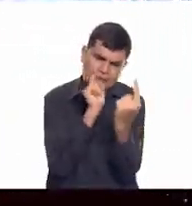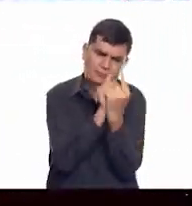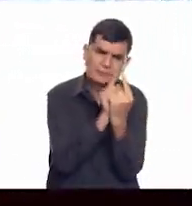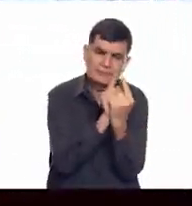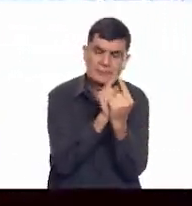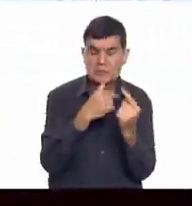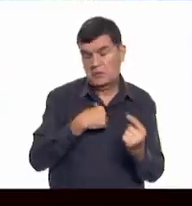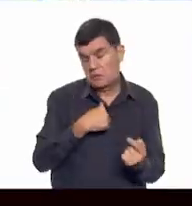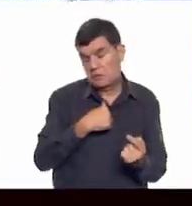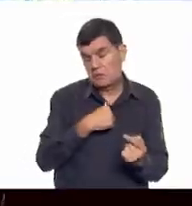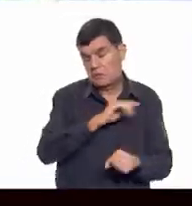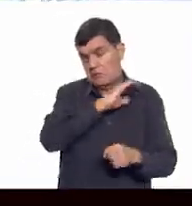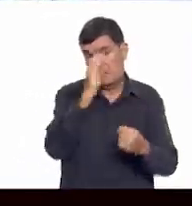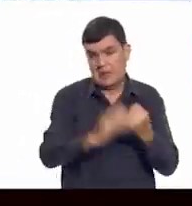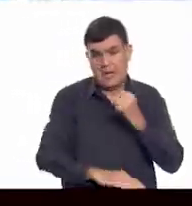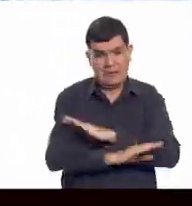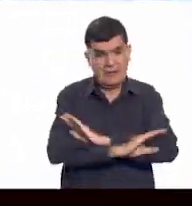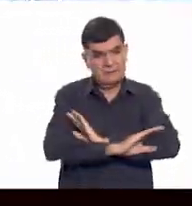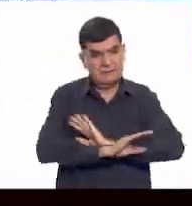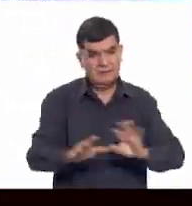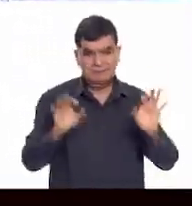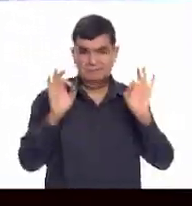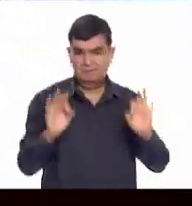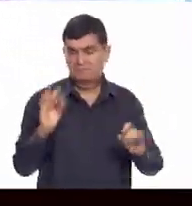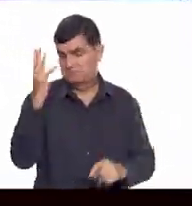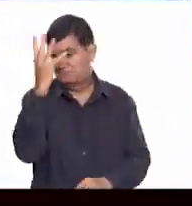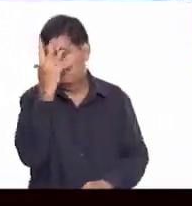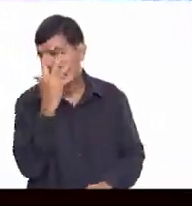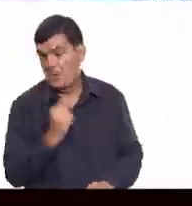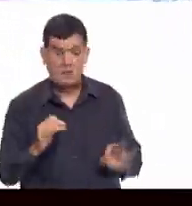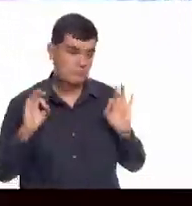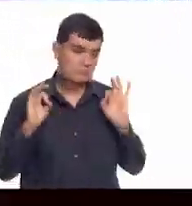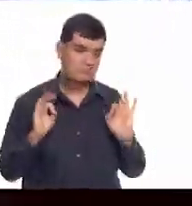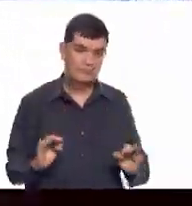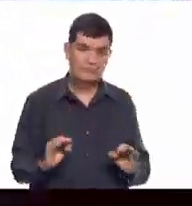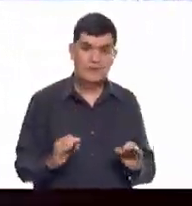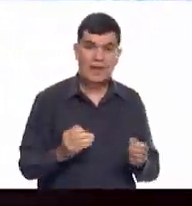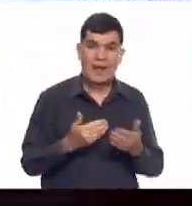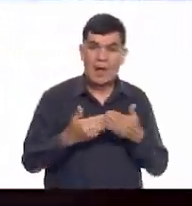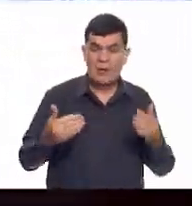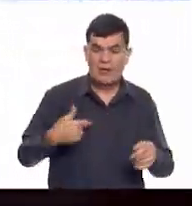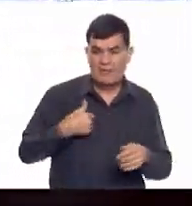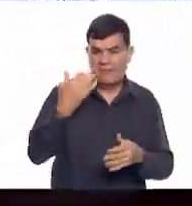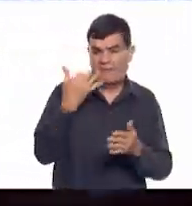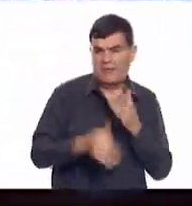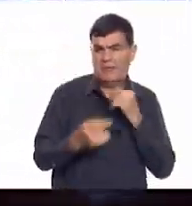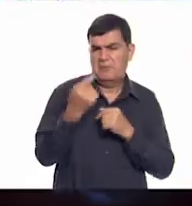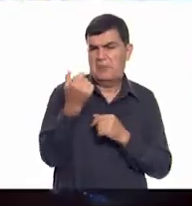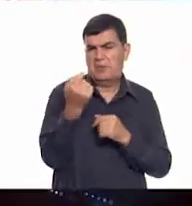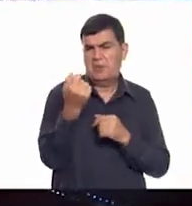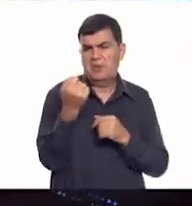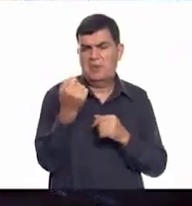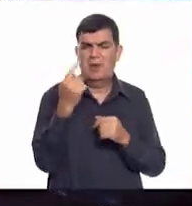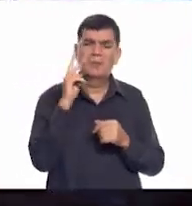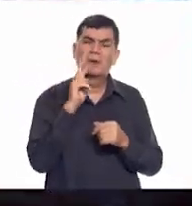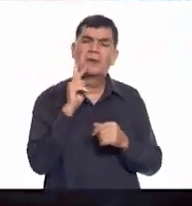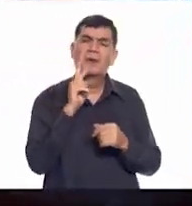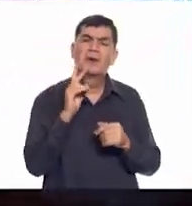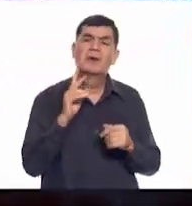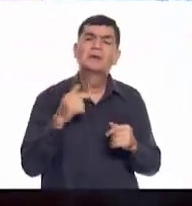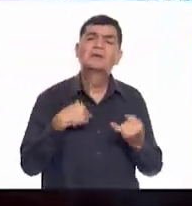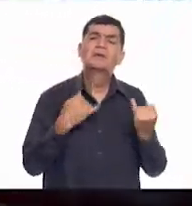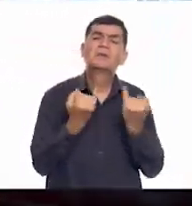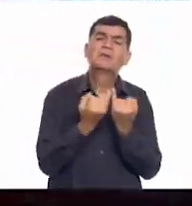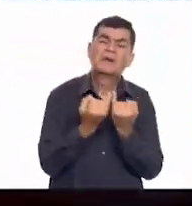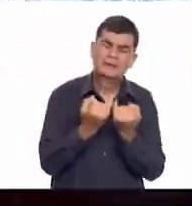termine. Mira, qué bonito quedó. Bueno, a mí todavía me faltaba un poquito pero, a ver, igual